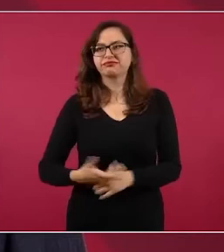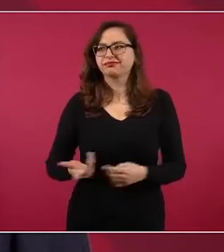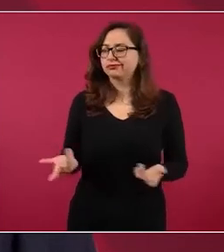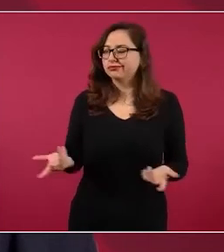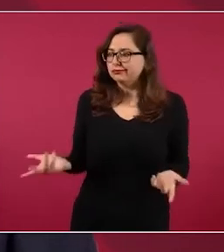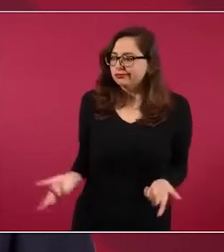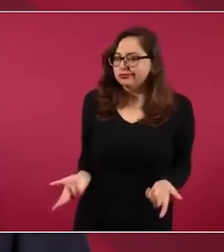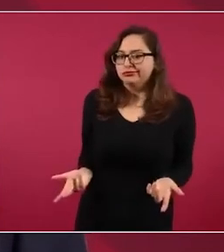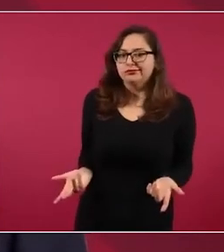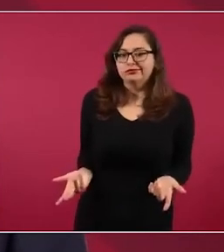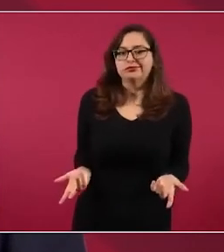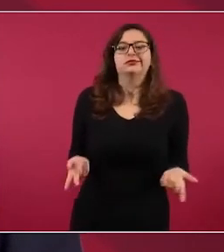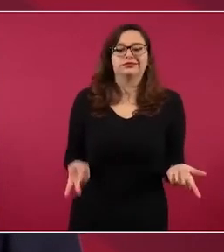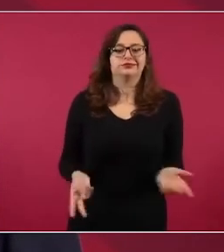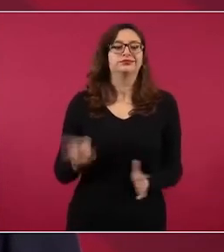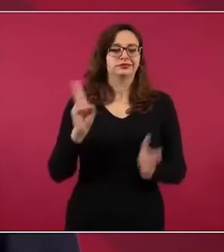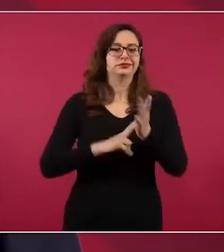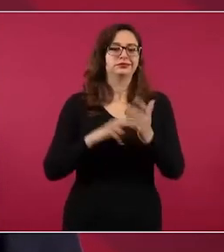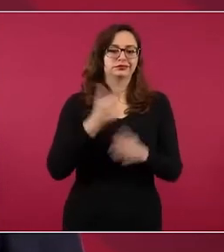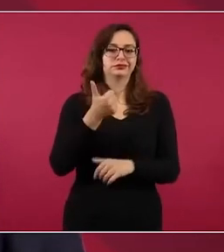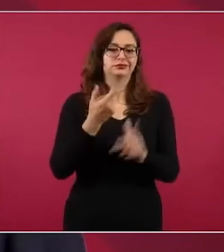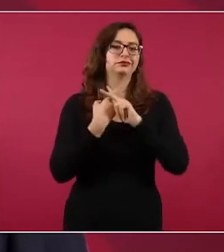Y Roberto Hernández, pues también. también.